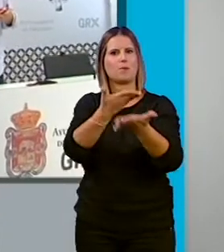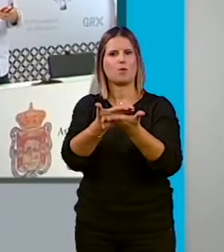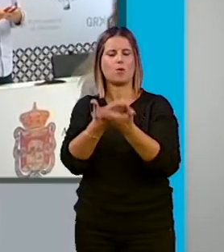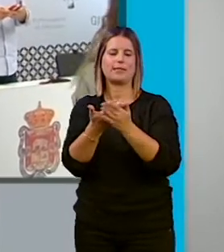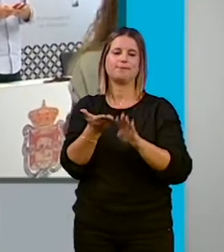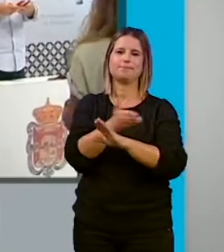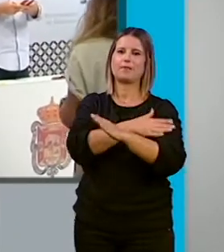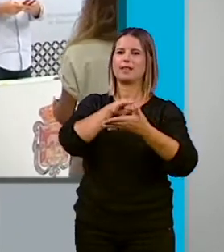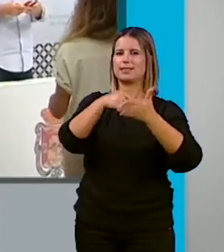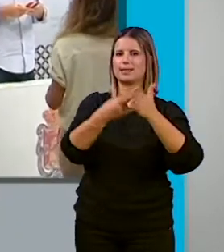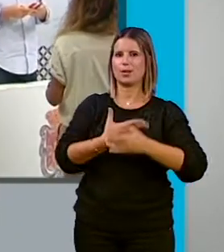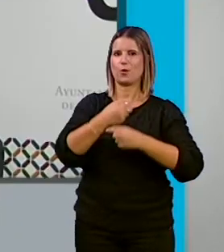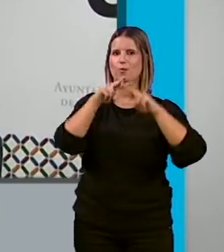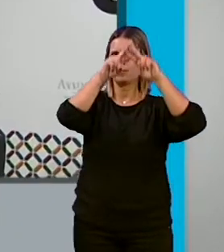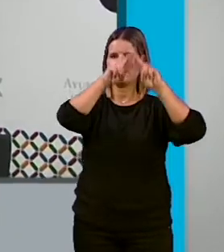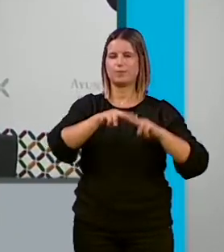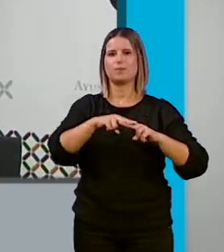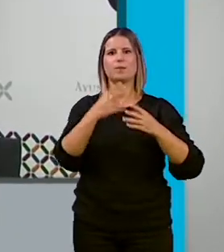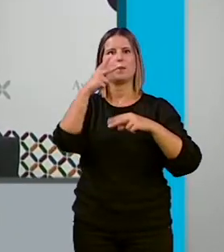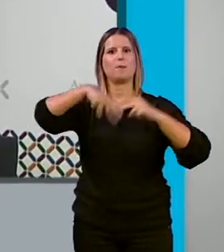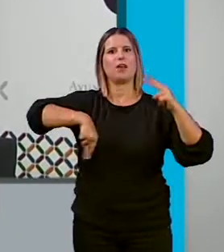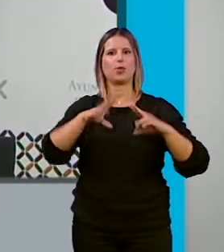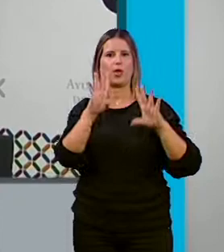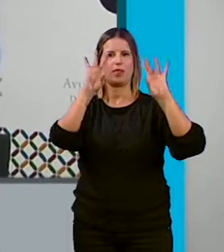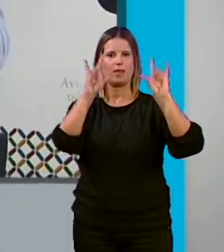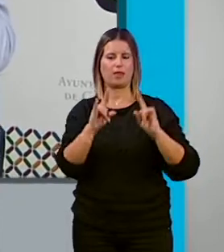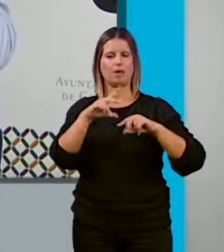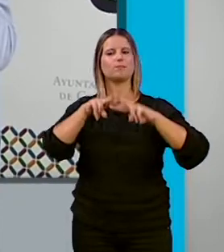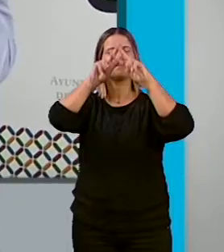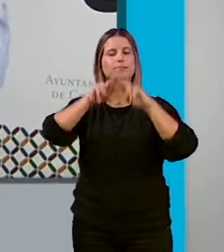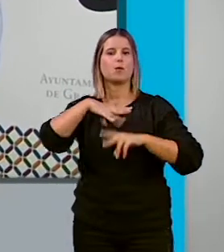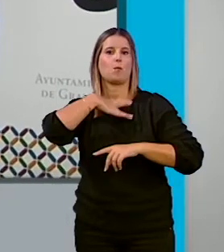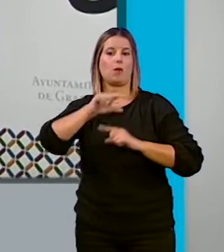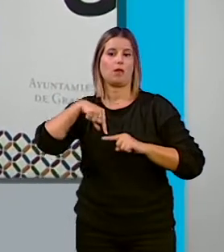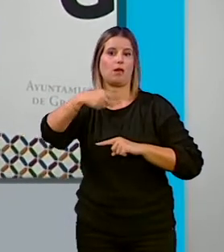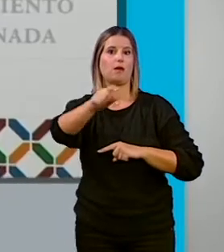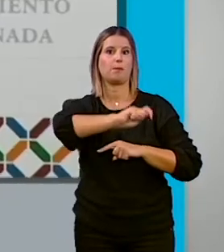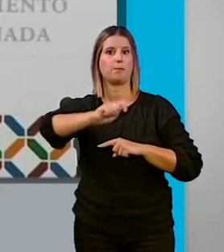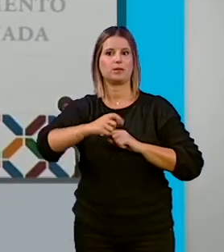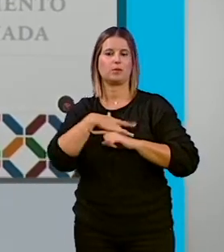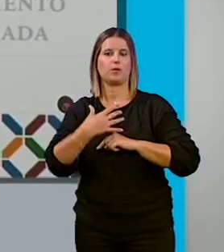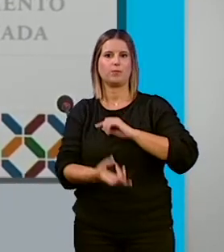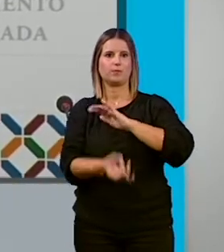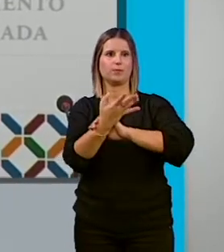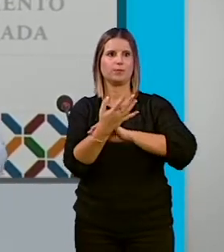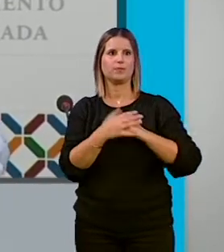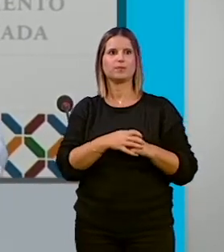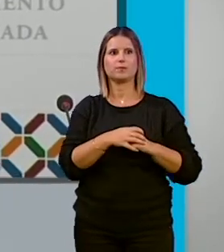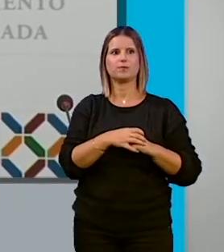por los técnicos municipales en un plazo de 10 días con el objetivo de que puedan implementarse en los próximos meses. De fricción no hay.